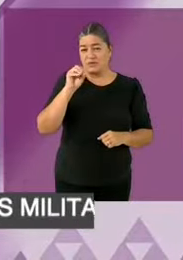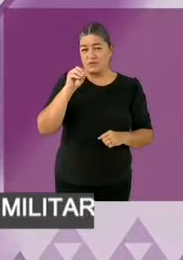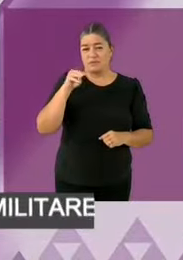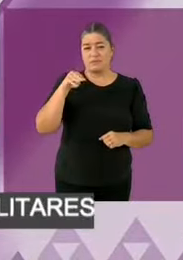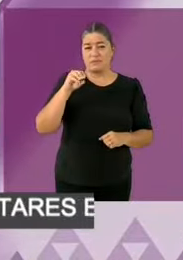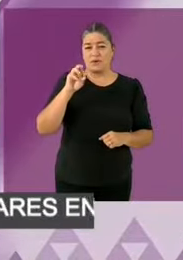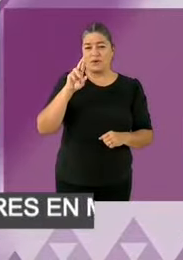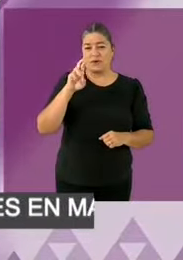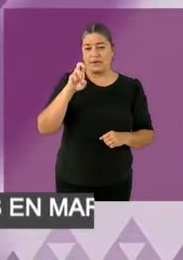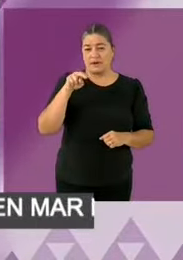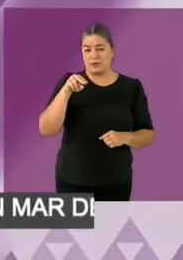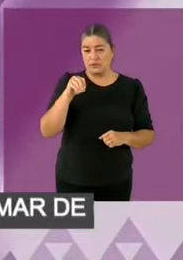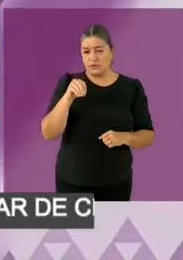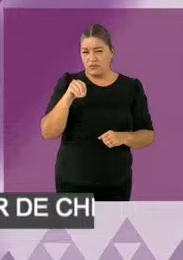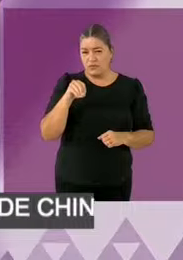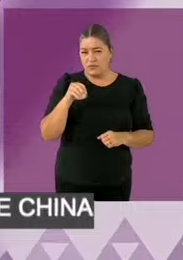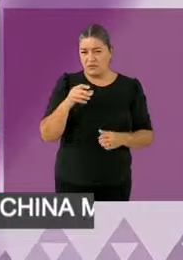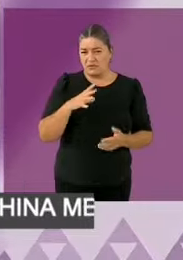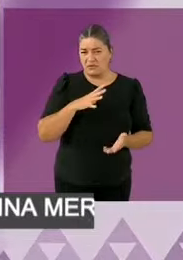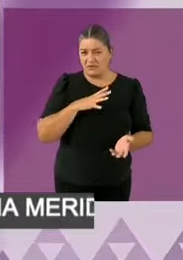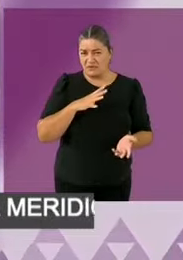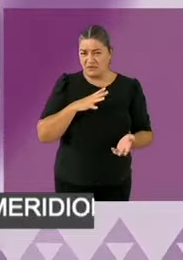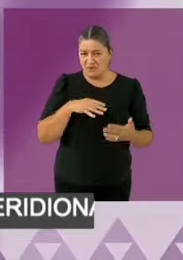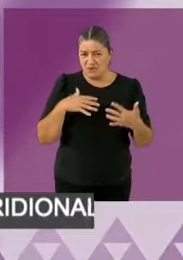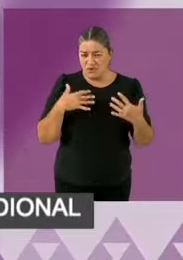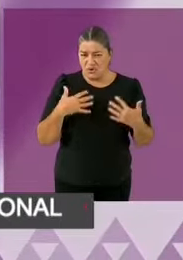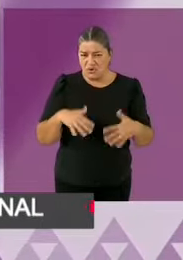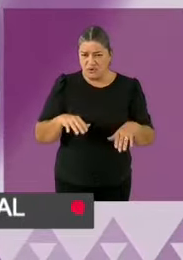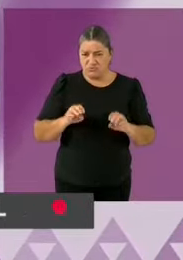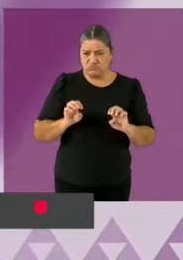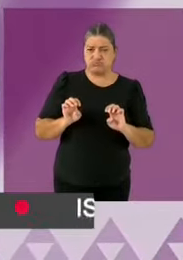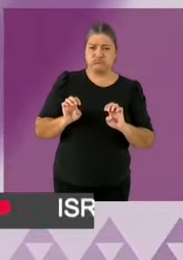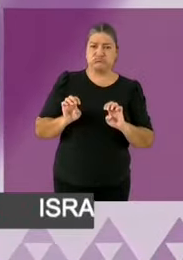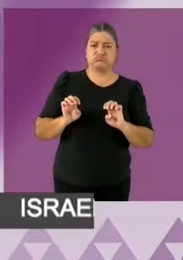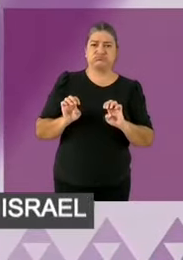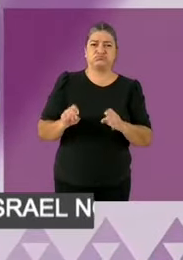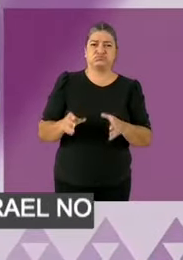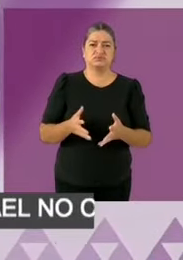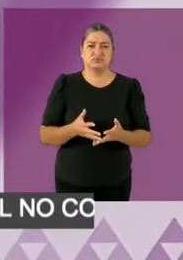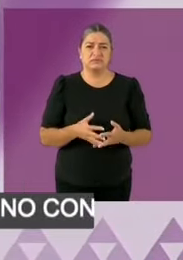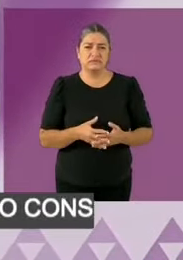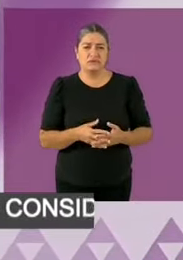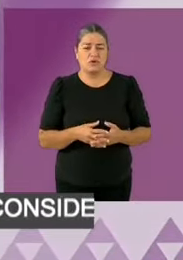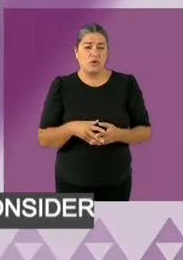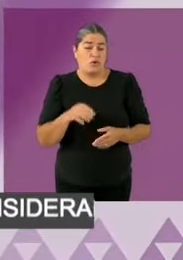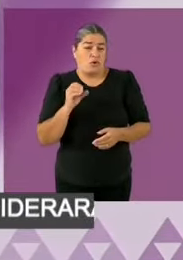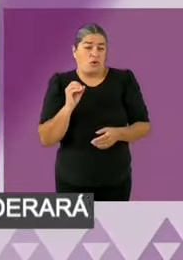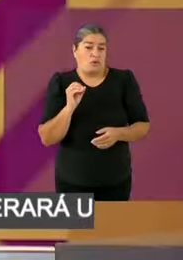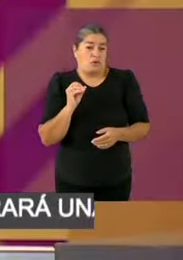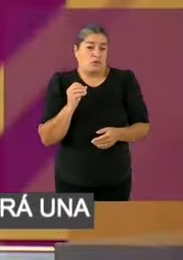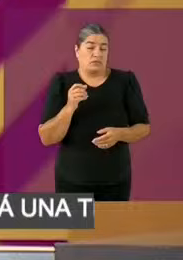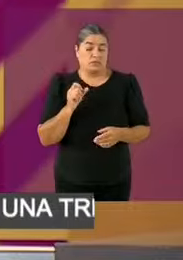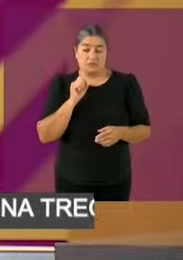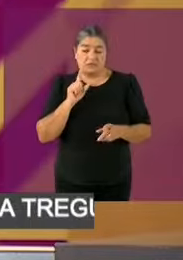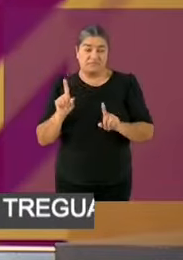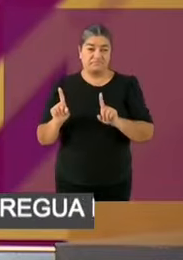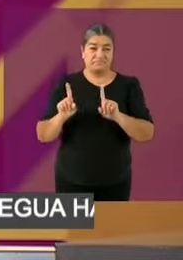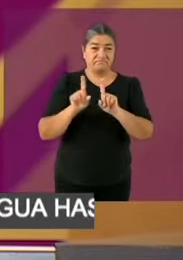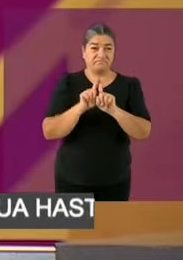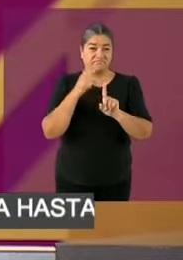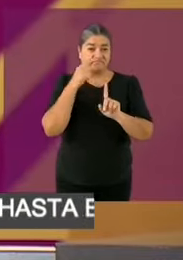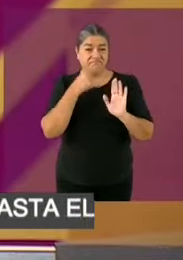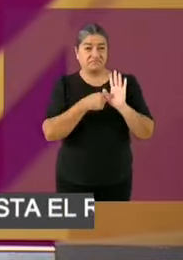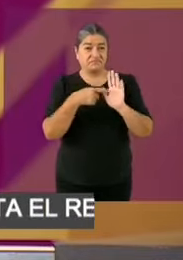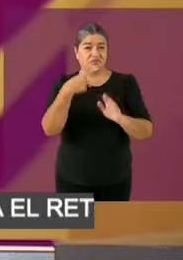honor, que aquí está, en el auditorio, Paco Cienfuegos, acusado de triangular dinero en paraísos fiscales,